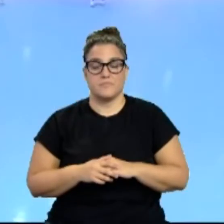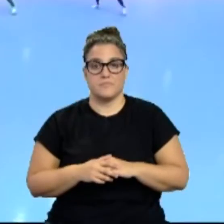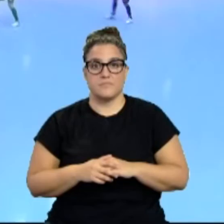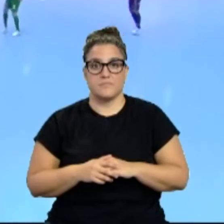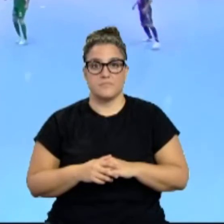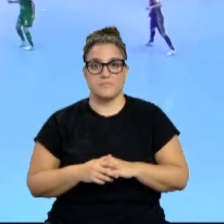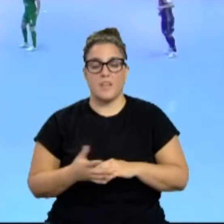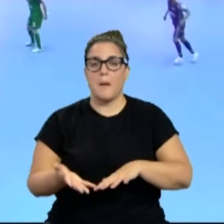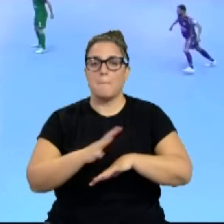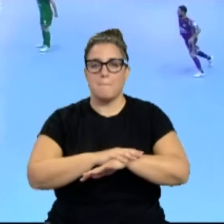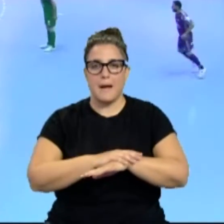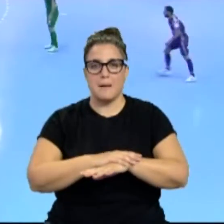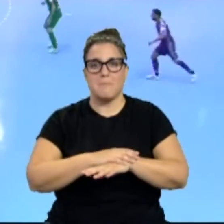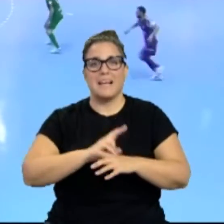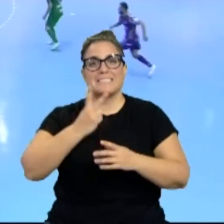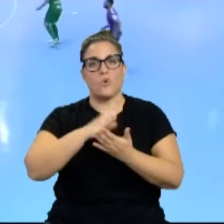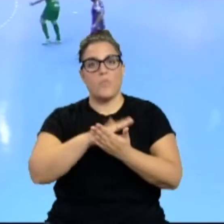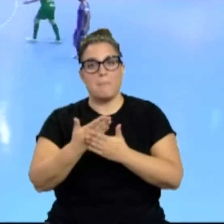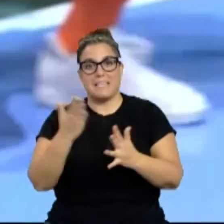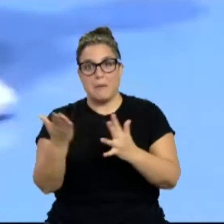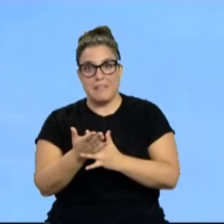Palma apretó en el ecuador de la segunda parte.